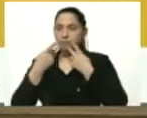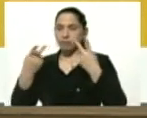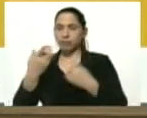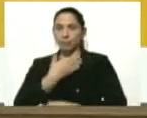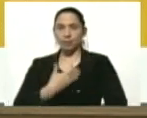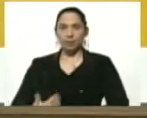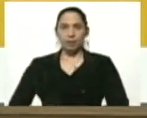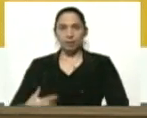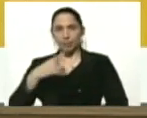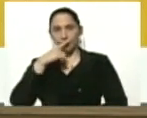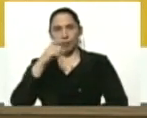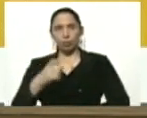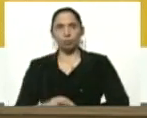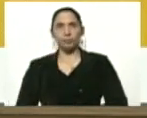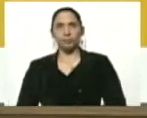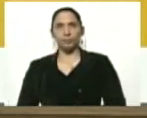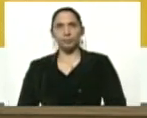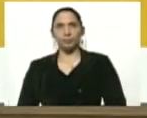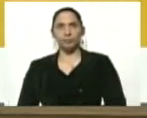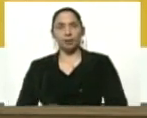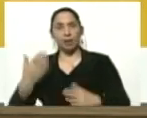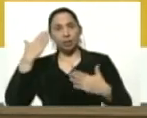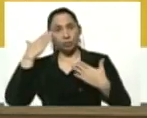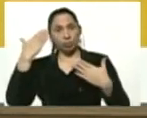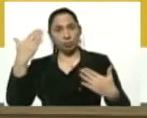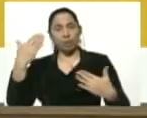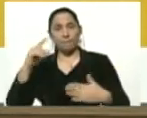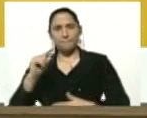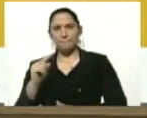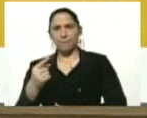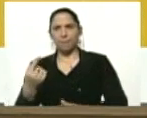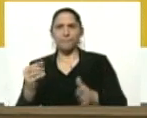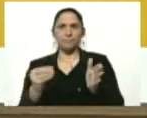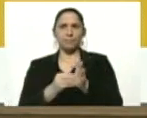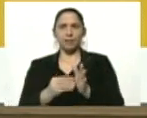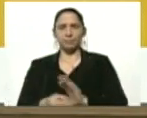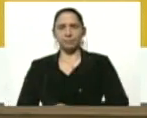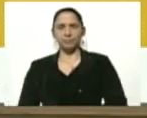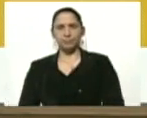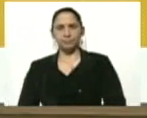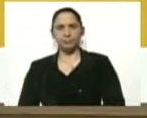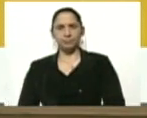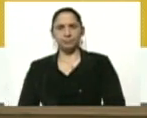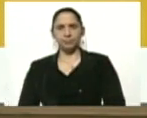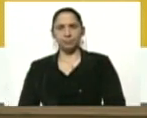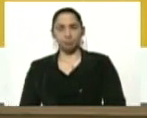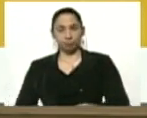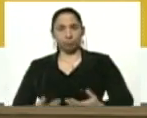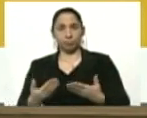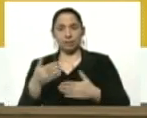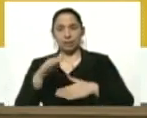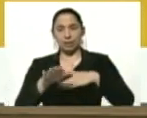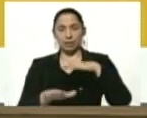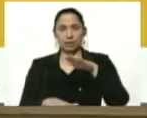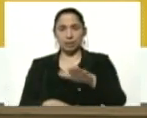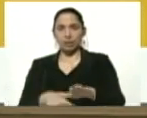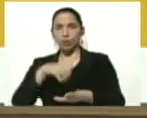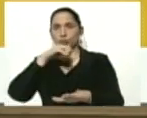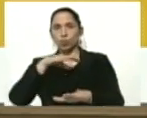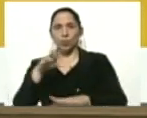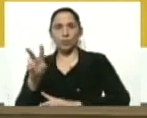el presidente Nicolás Maduro, saludaban que por primera vez se estuviese dando este paso histórico en